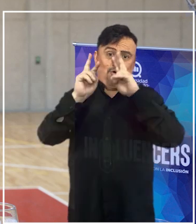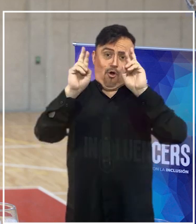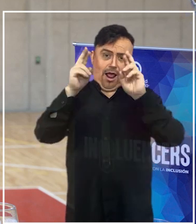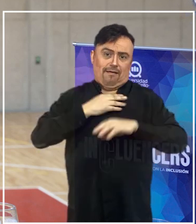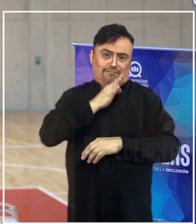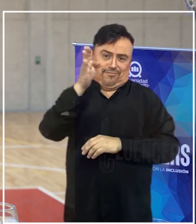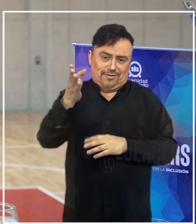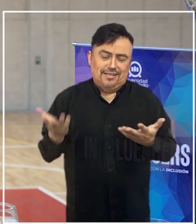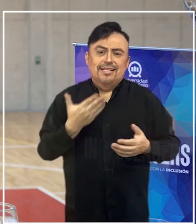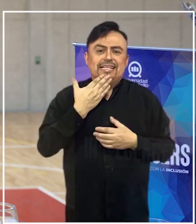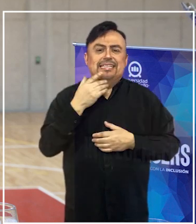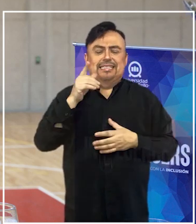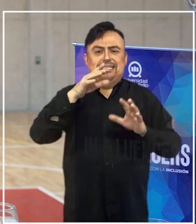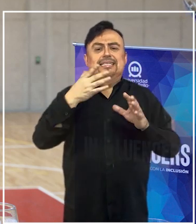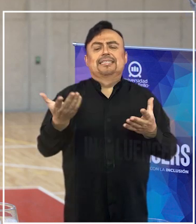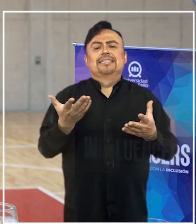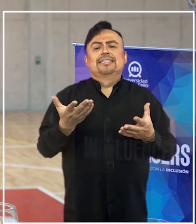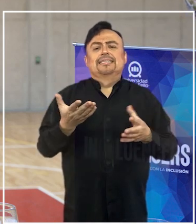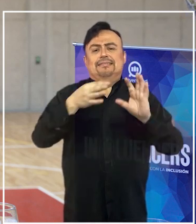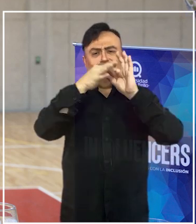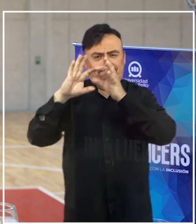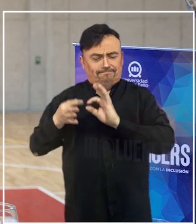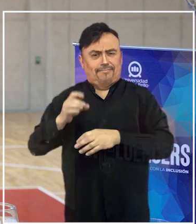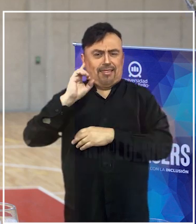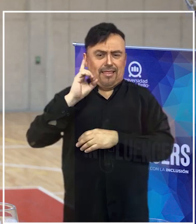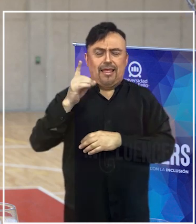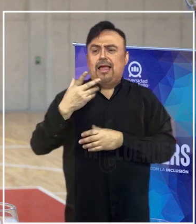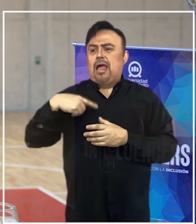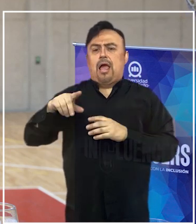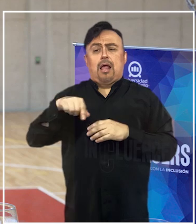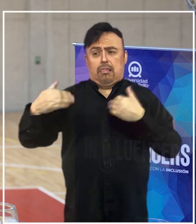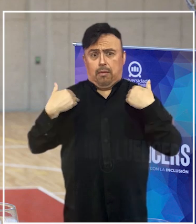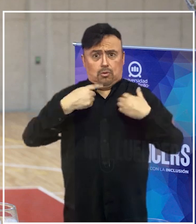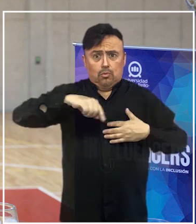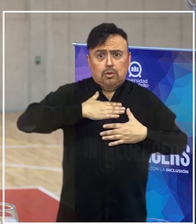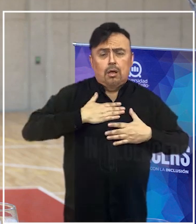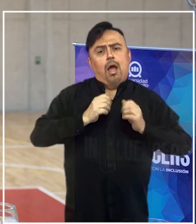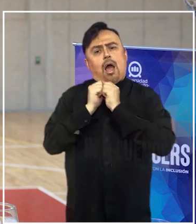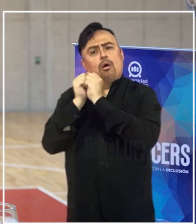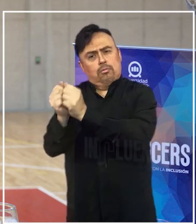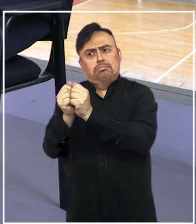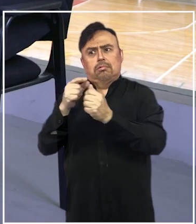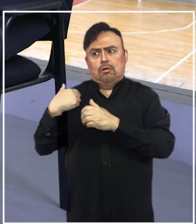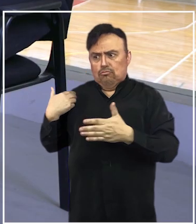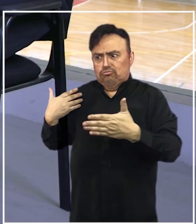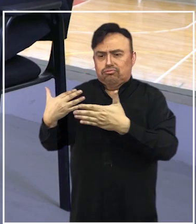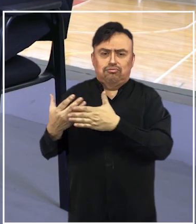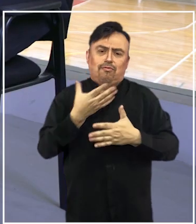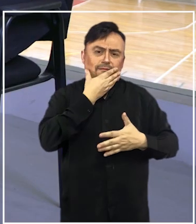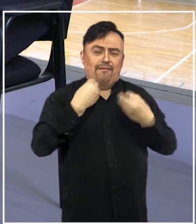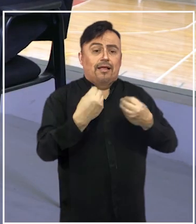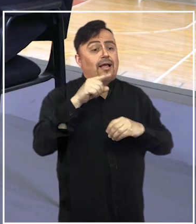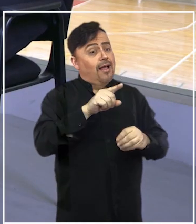estaremos también en los Paralímpicos acompañando a nuestros deportistas porque creo que han hecho un recorrido realmente maravilloso. Bueno,